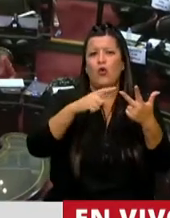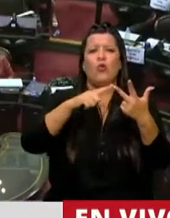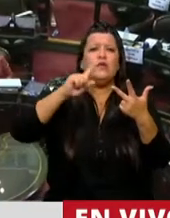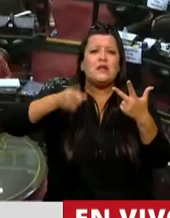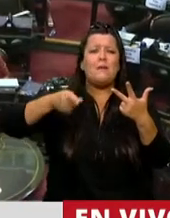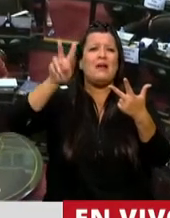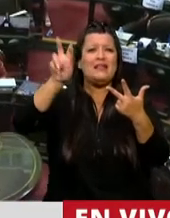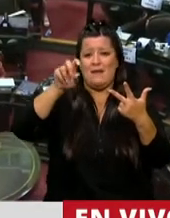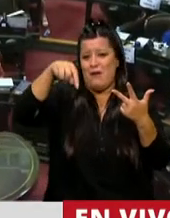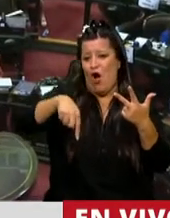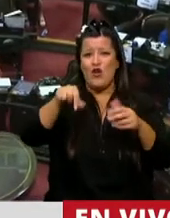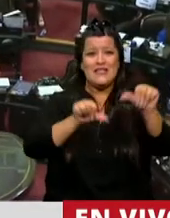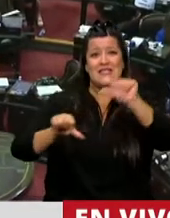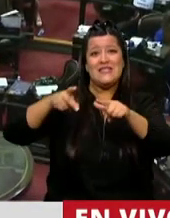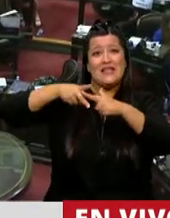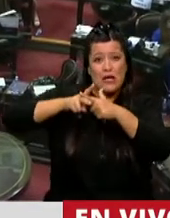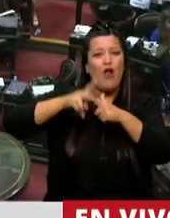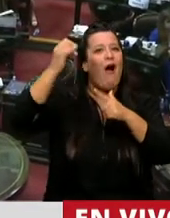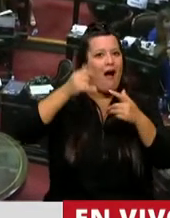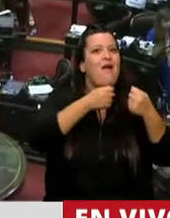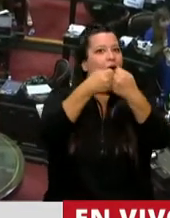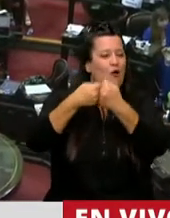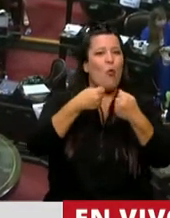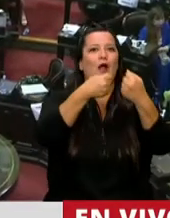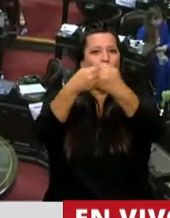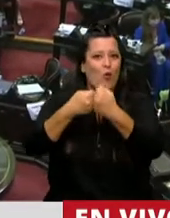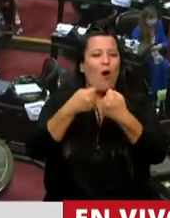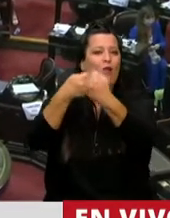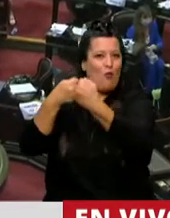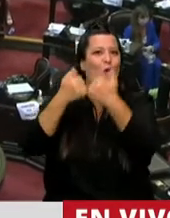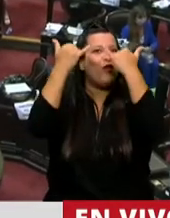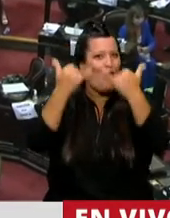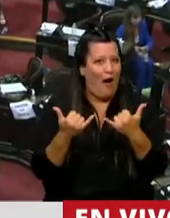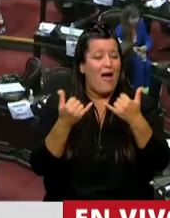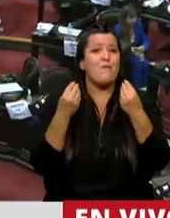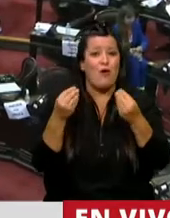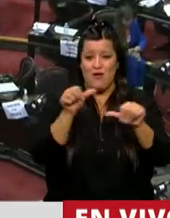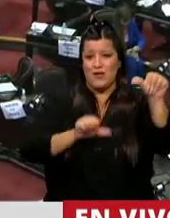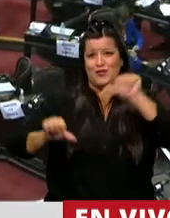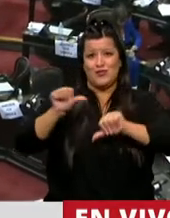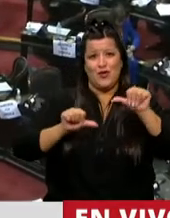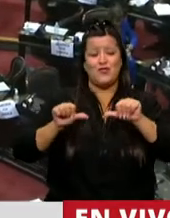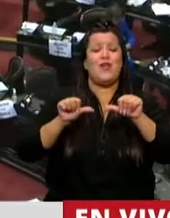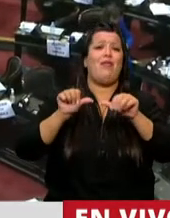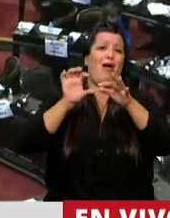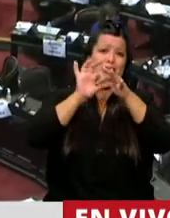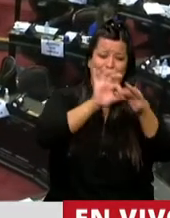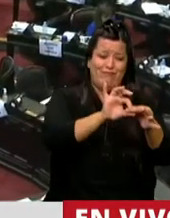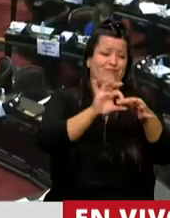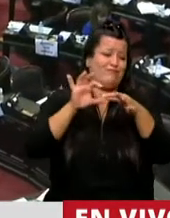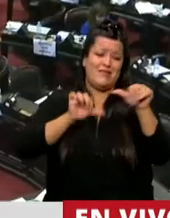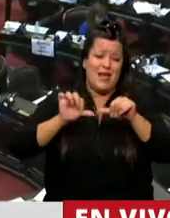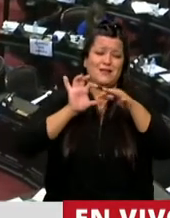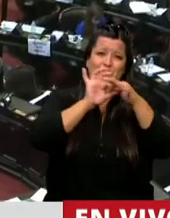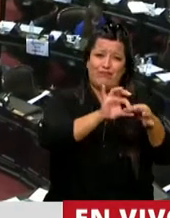tema que hoy nos toca, que es ciencia y tecnología que atraviesa transversalmente a la salud y a educación argentina. En